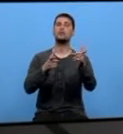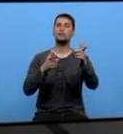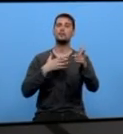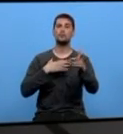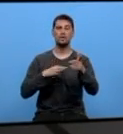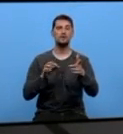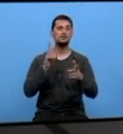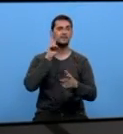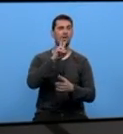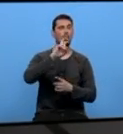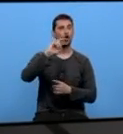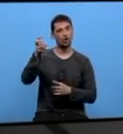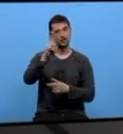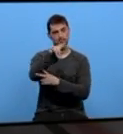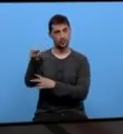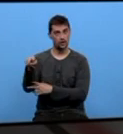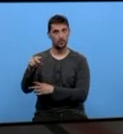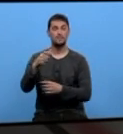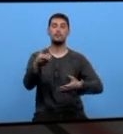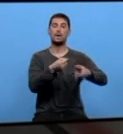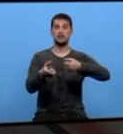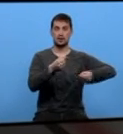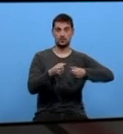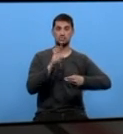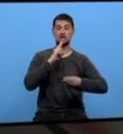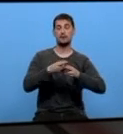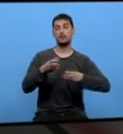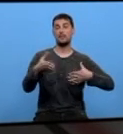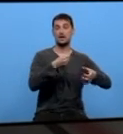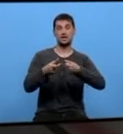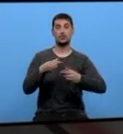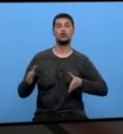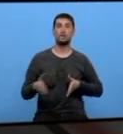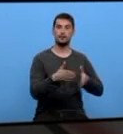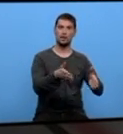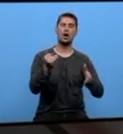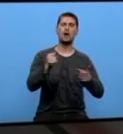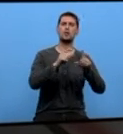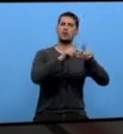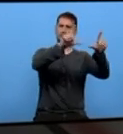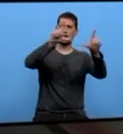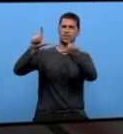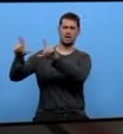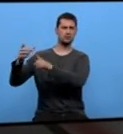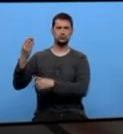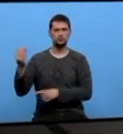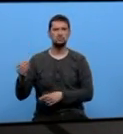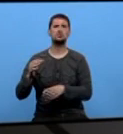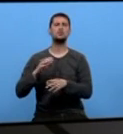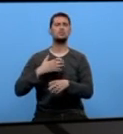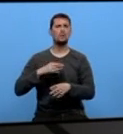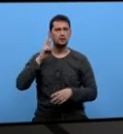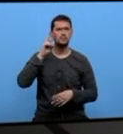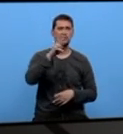de bolillos Palillando no camiño reúne 200 pezas feitas por artesas de toda a provincia que ademais ofrecen demostracións